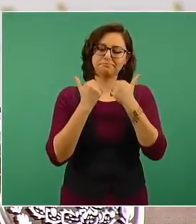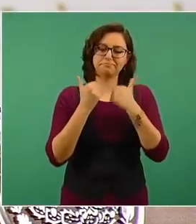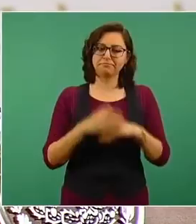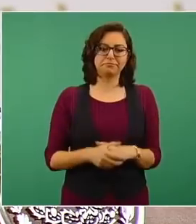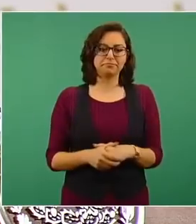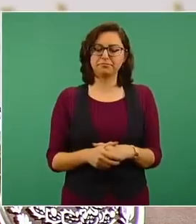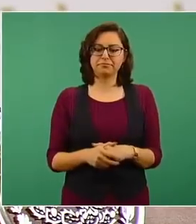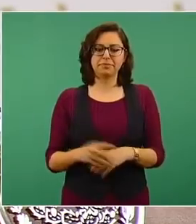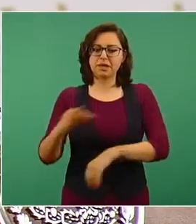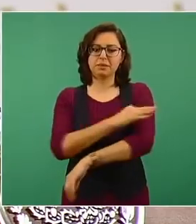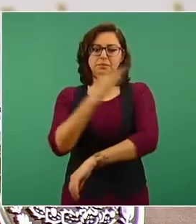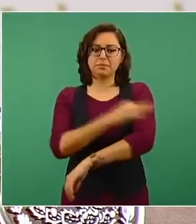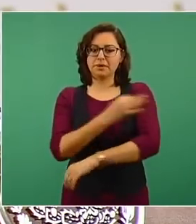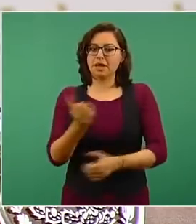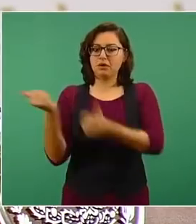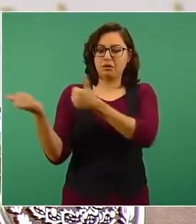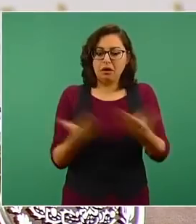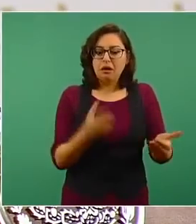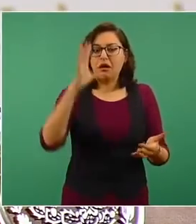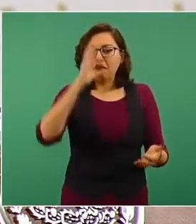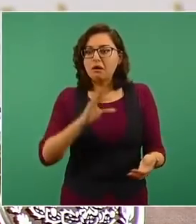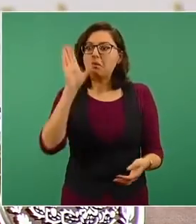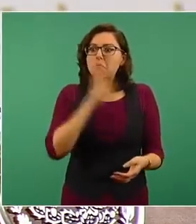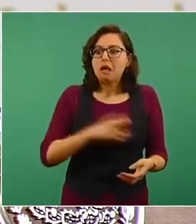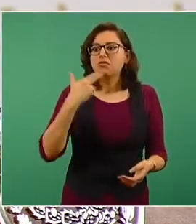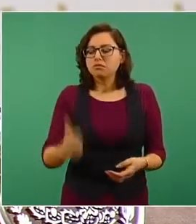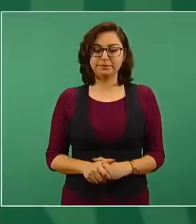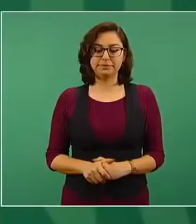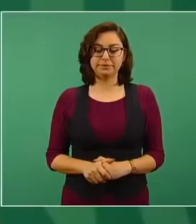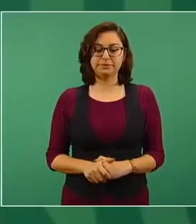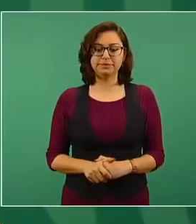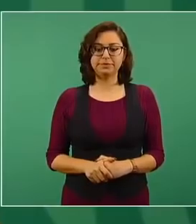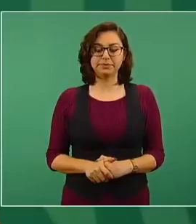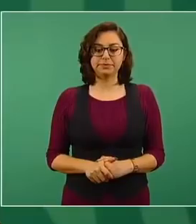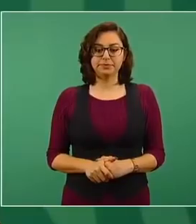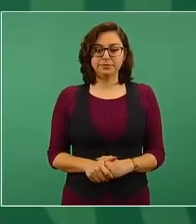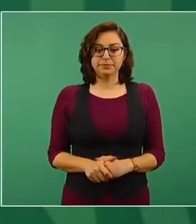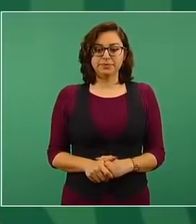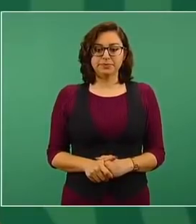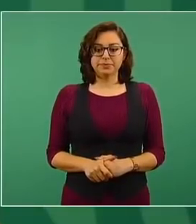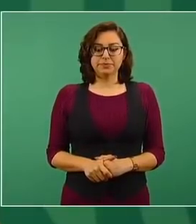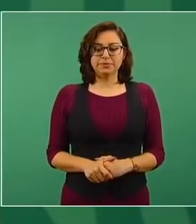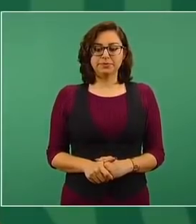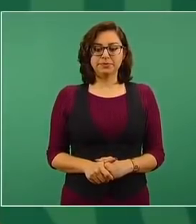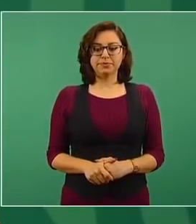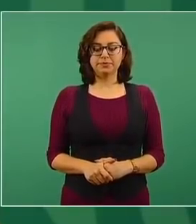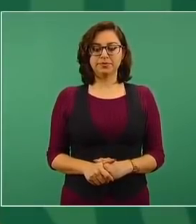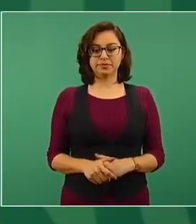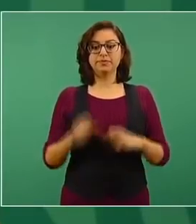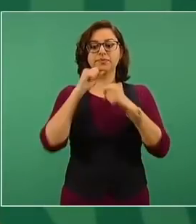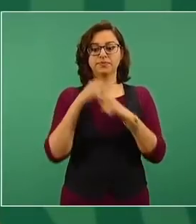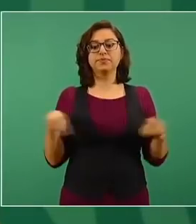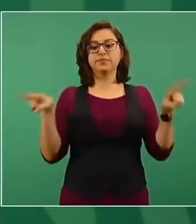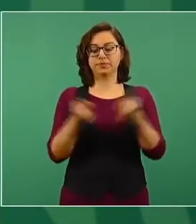llegaron en mal estado las vacunas. Aprovecho también para hacer un